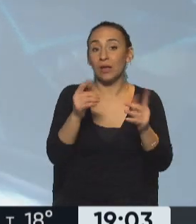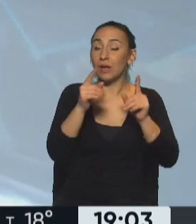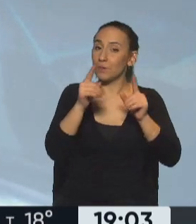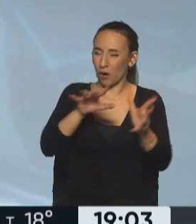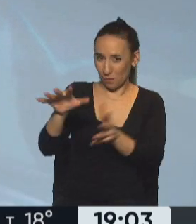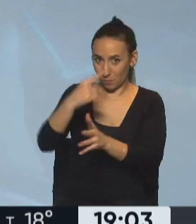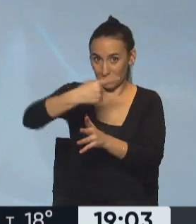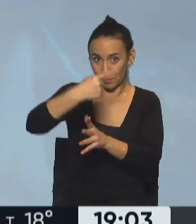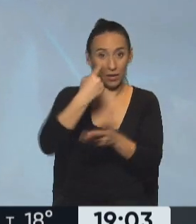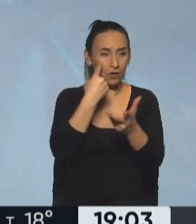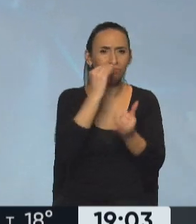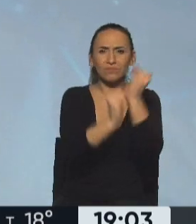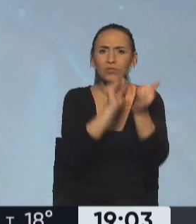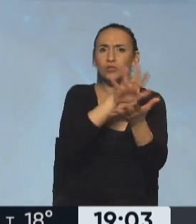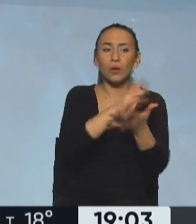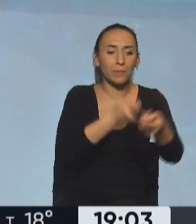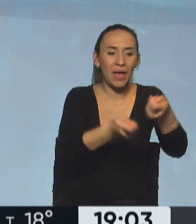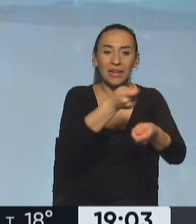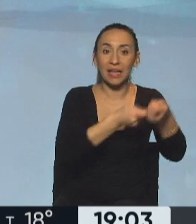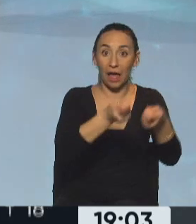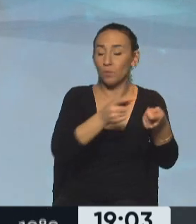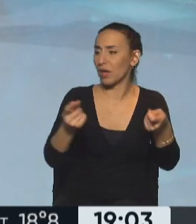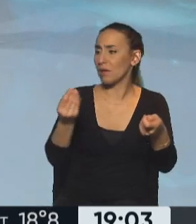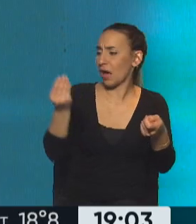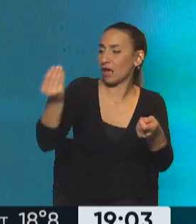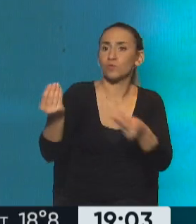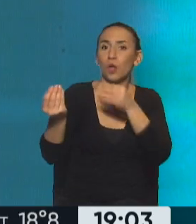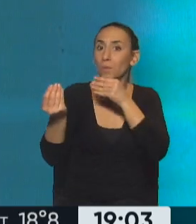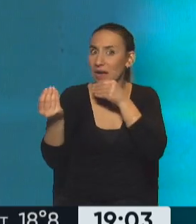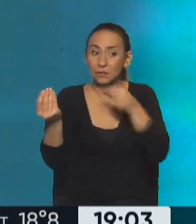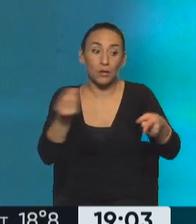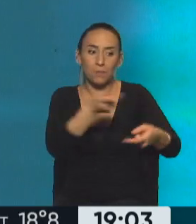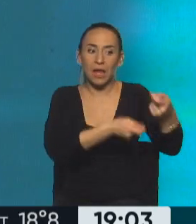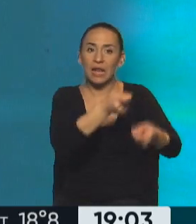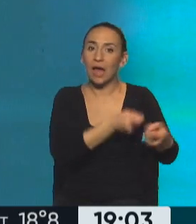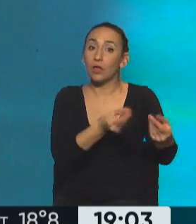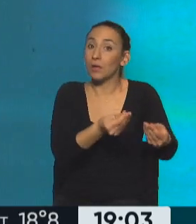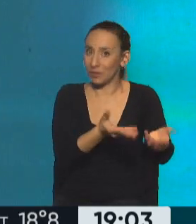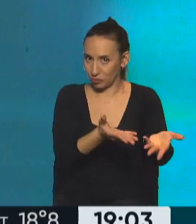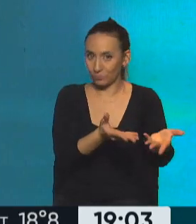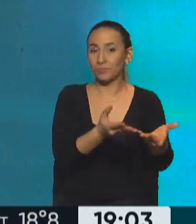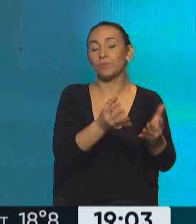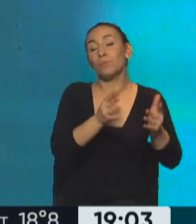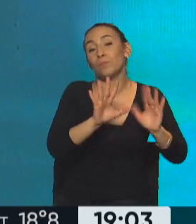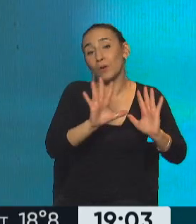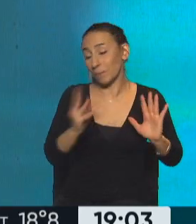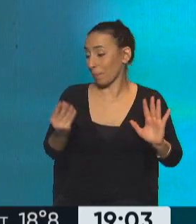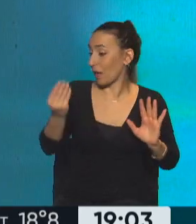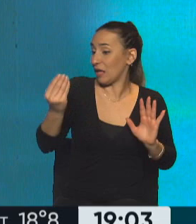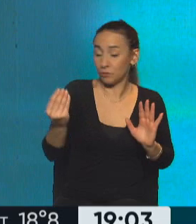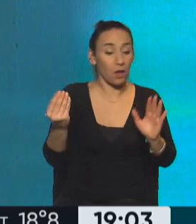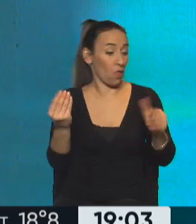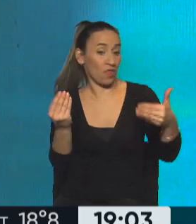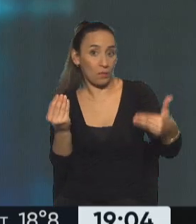a la asunción de Sergio Massa. Un mercado que reaccionó, al menos a priori, de manera positiva.